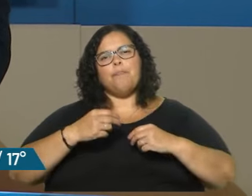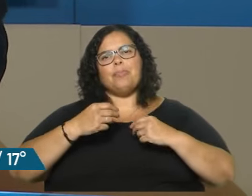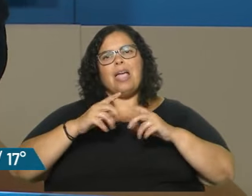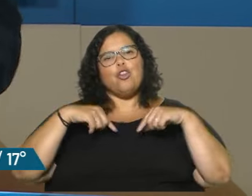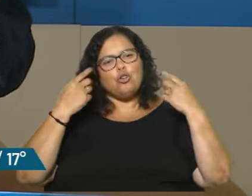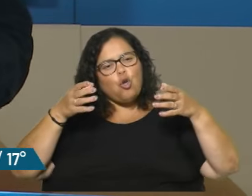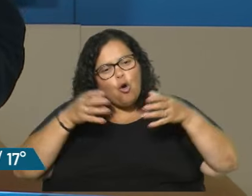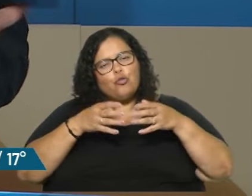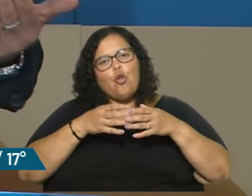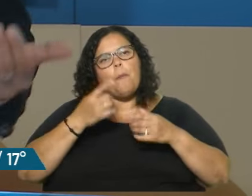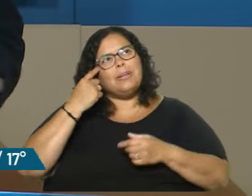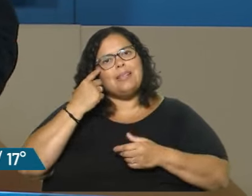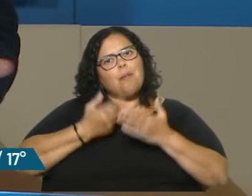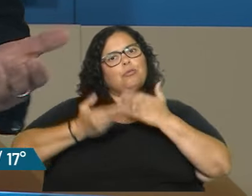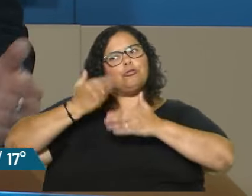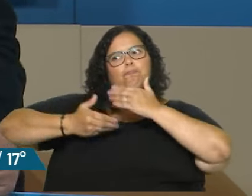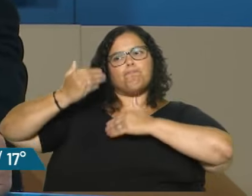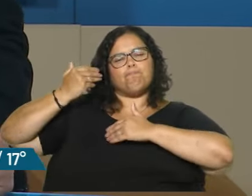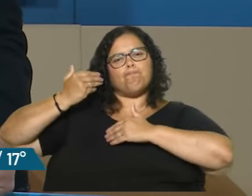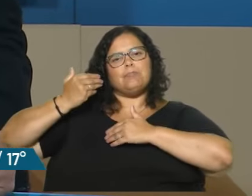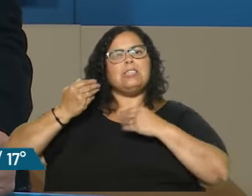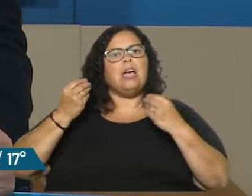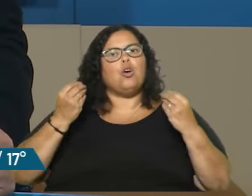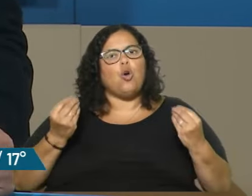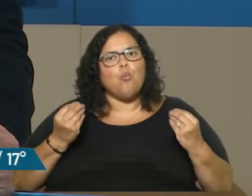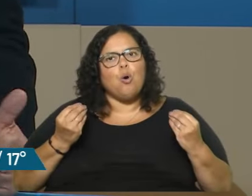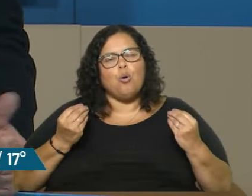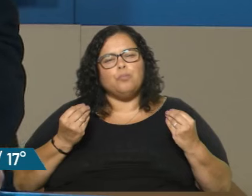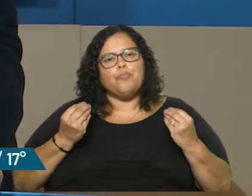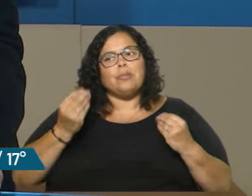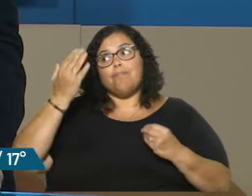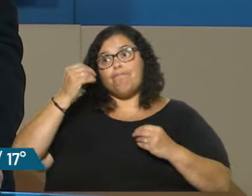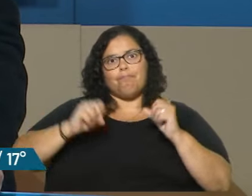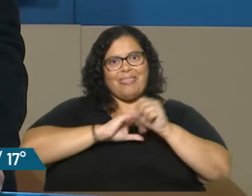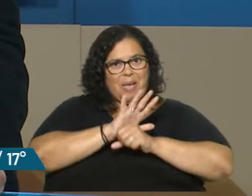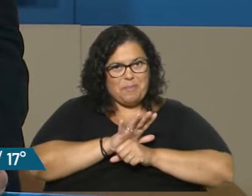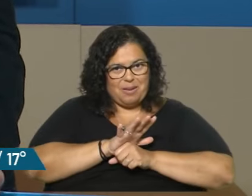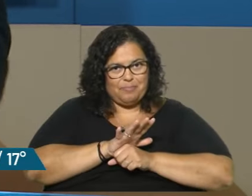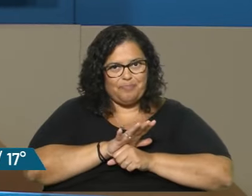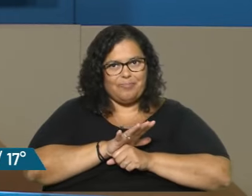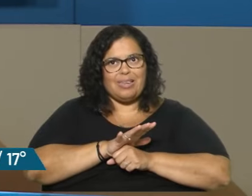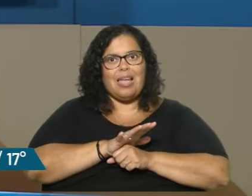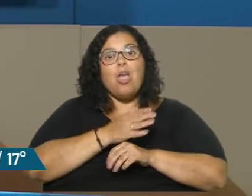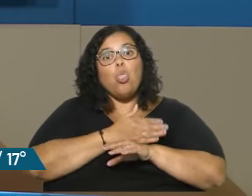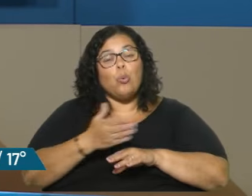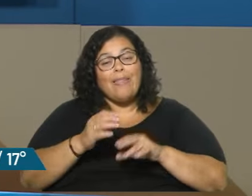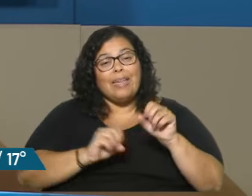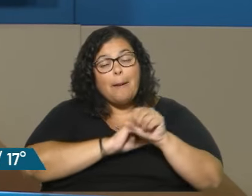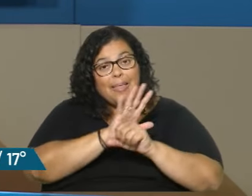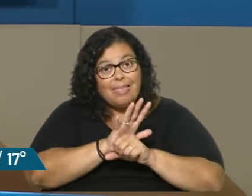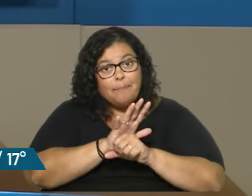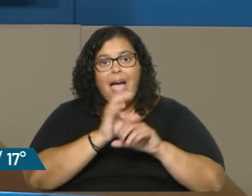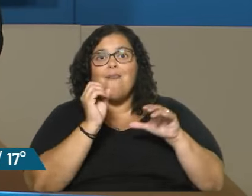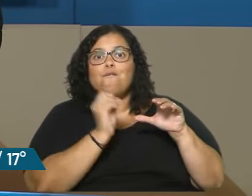Hacemos una retrospectiva hacia la pandemia. En la pandemia, el fondo COVID,